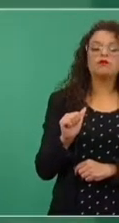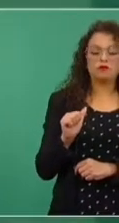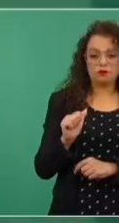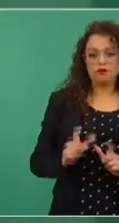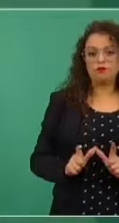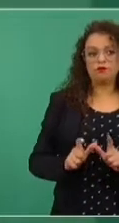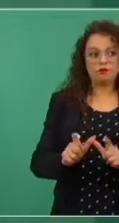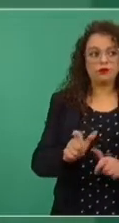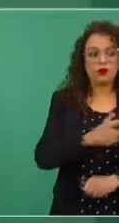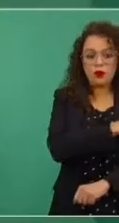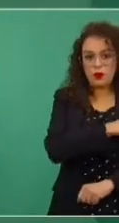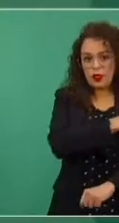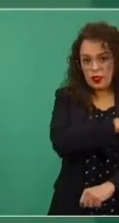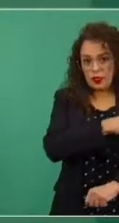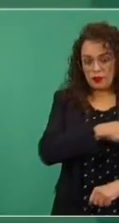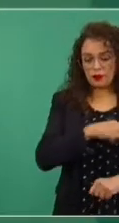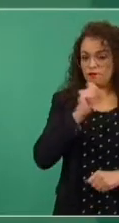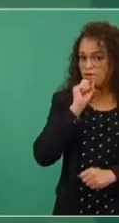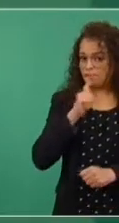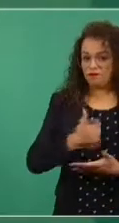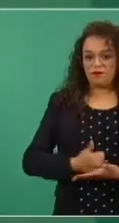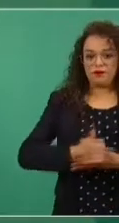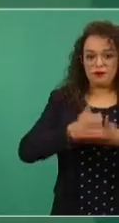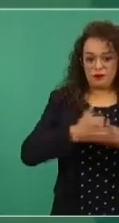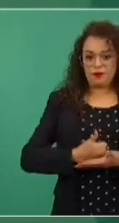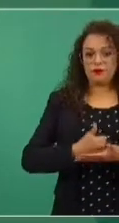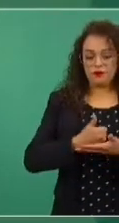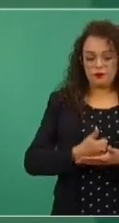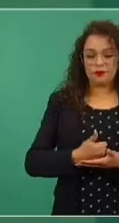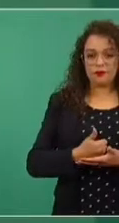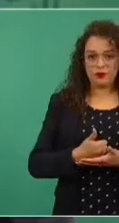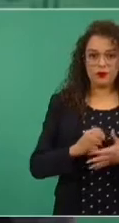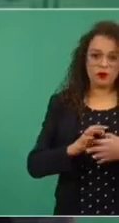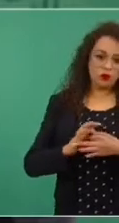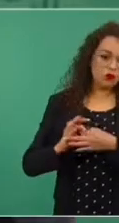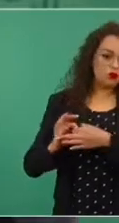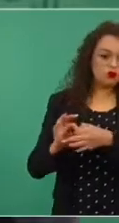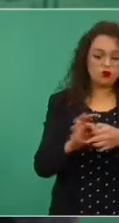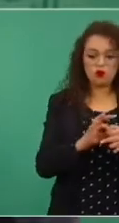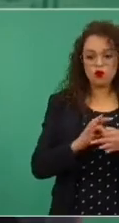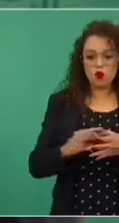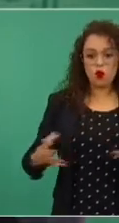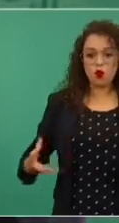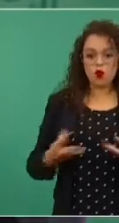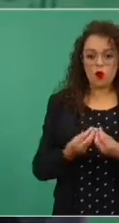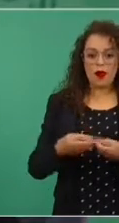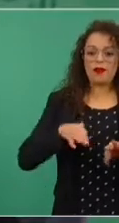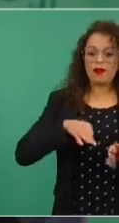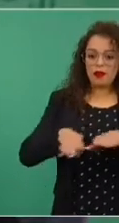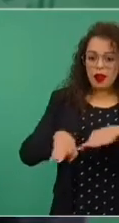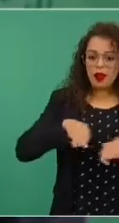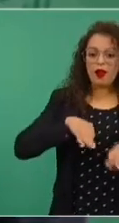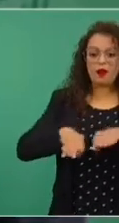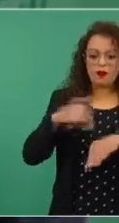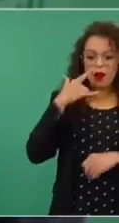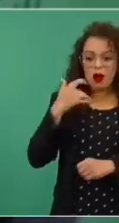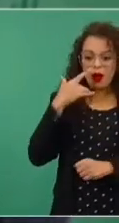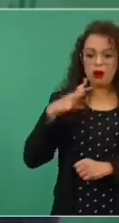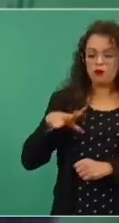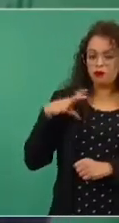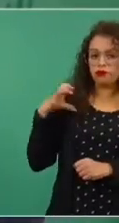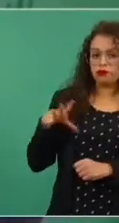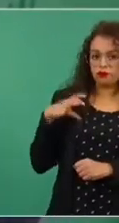el trabajo de coordinación. Les comento